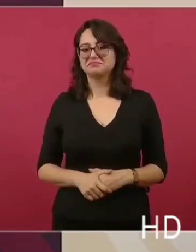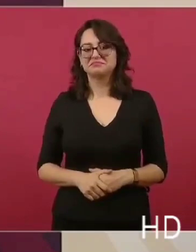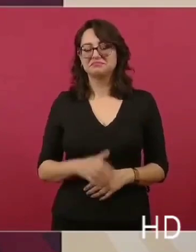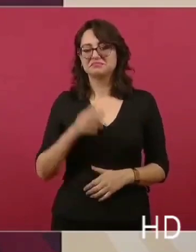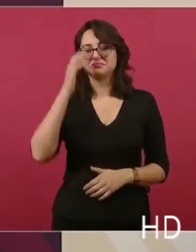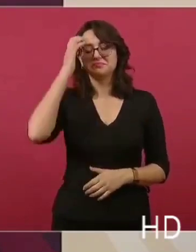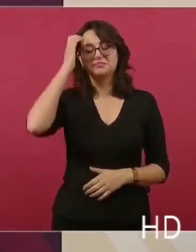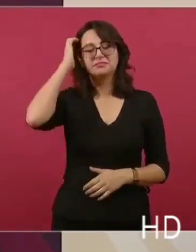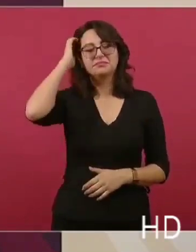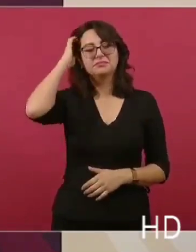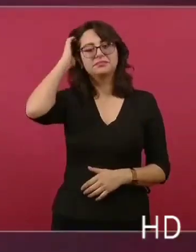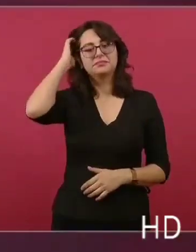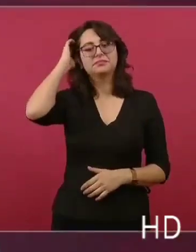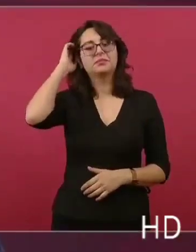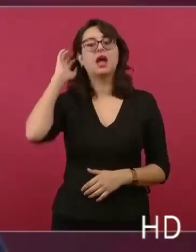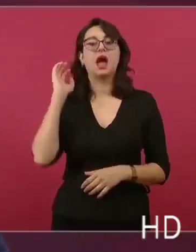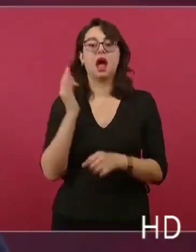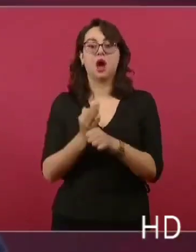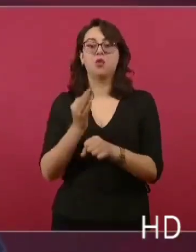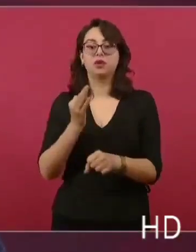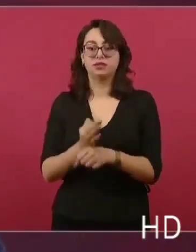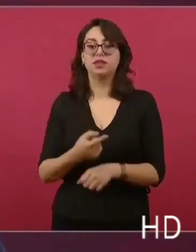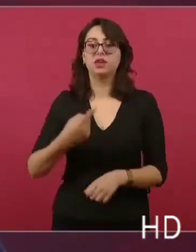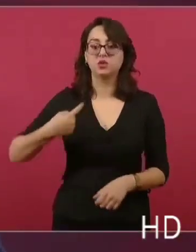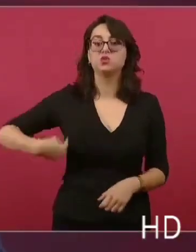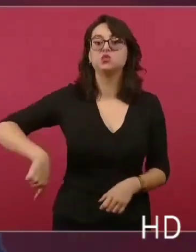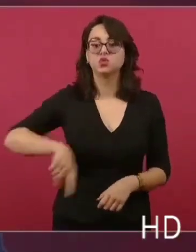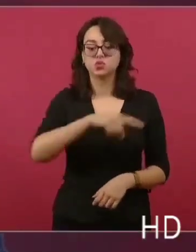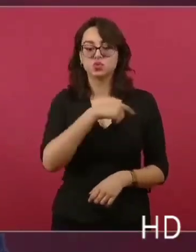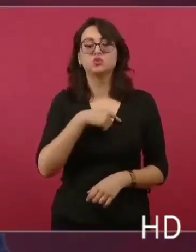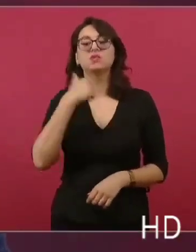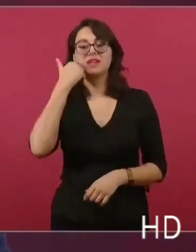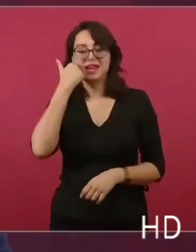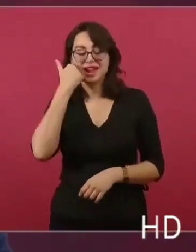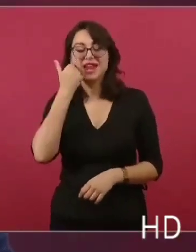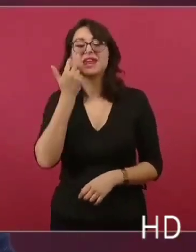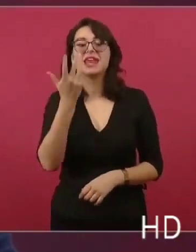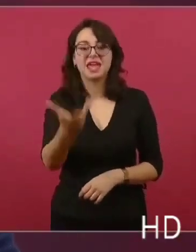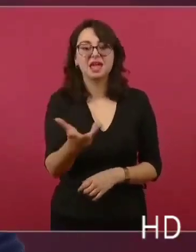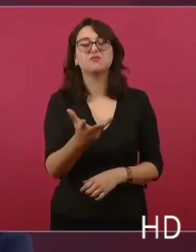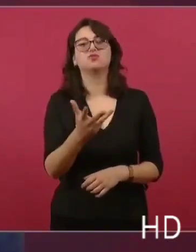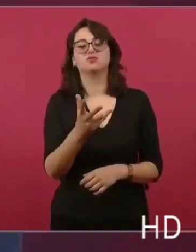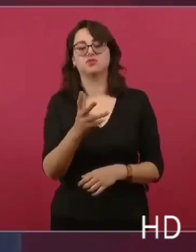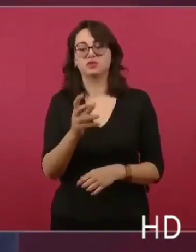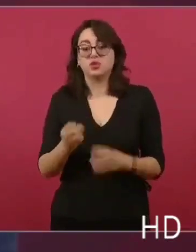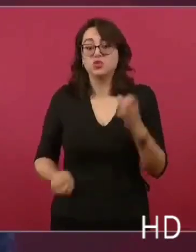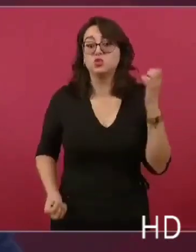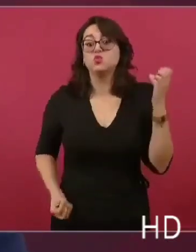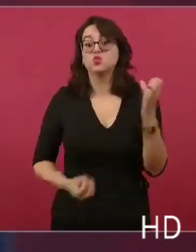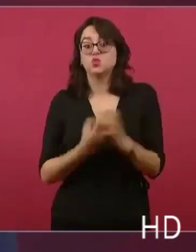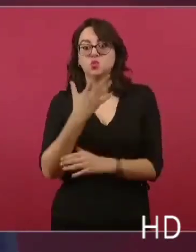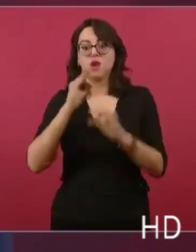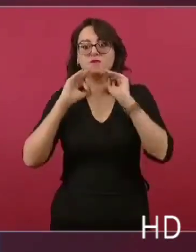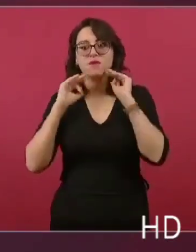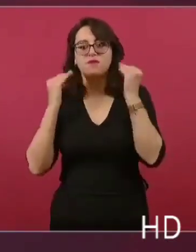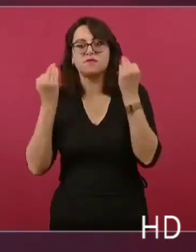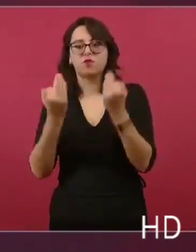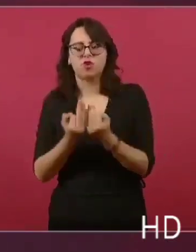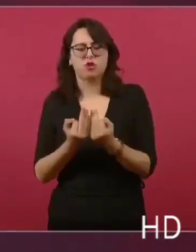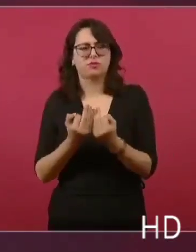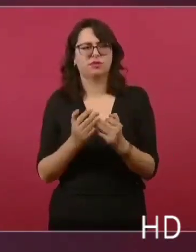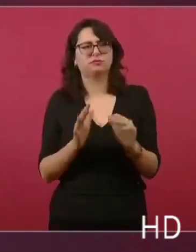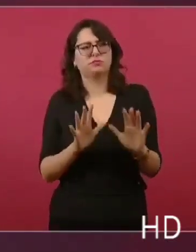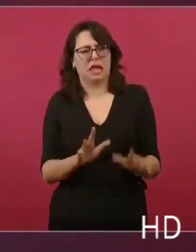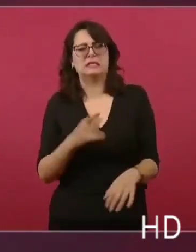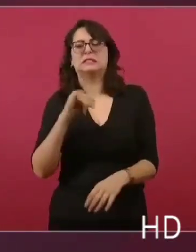Porque esta es una característica nueva que está teniendo ya México. Es decir, un aparato público, una